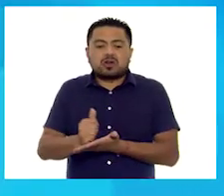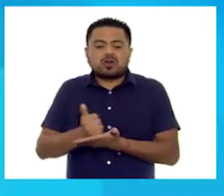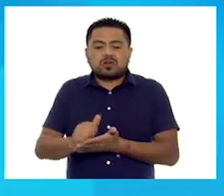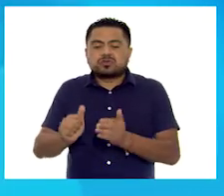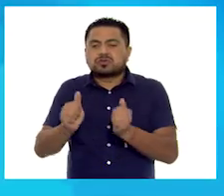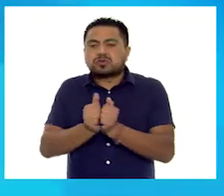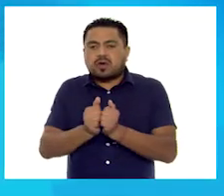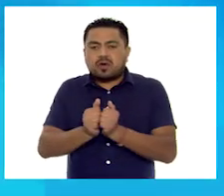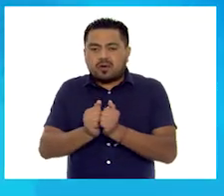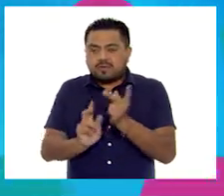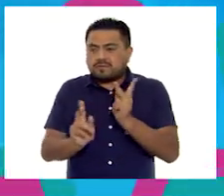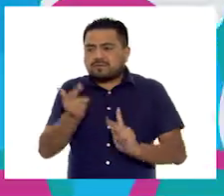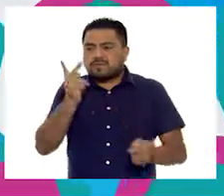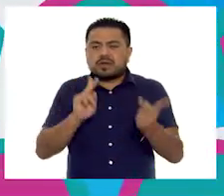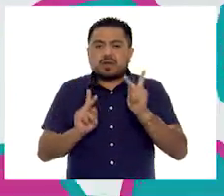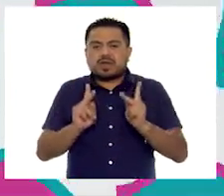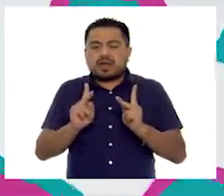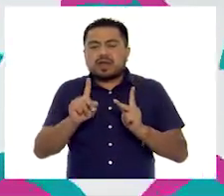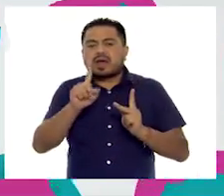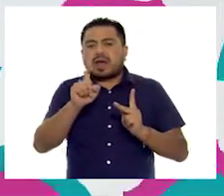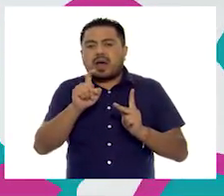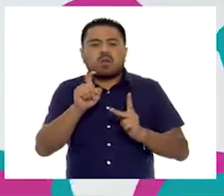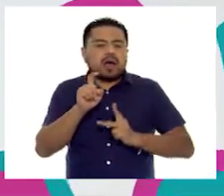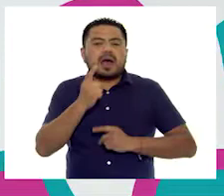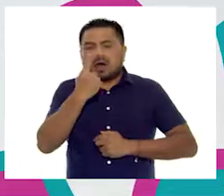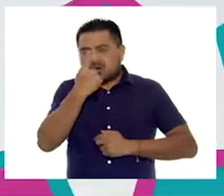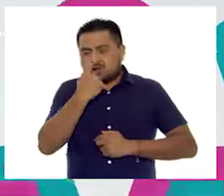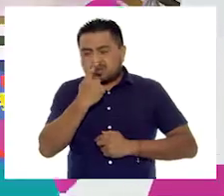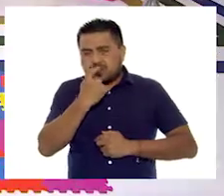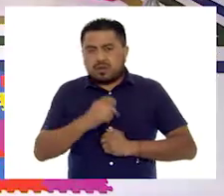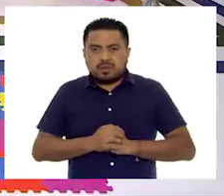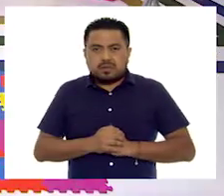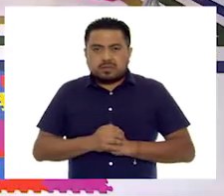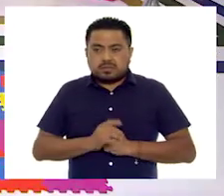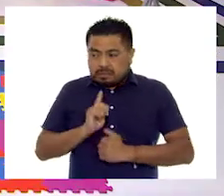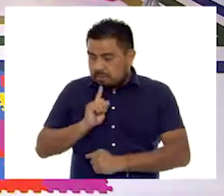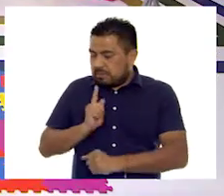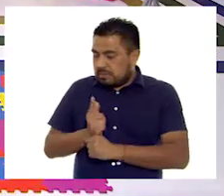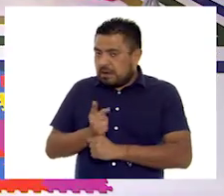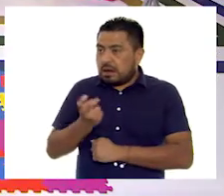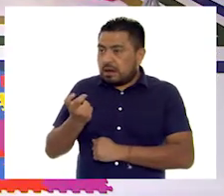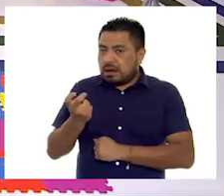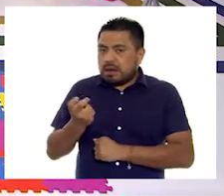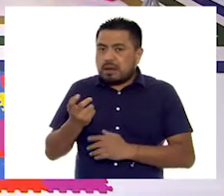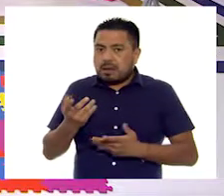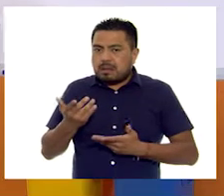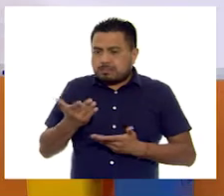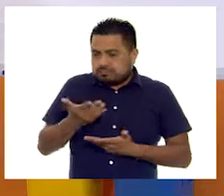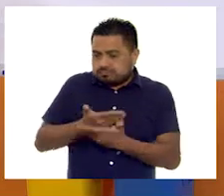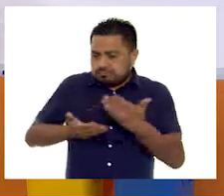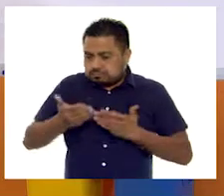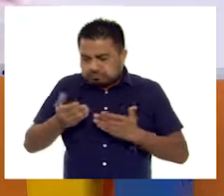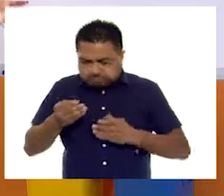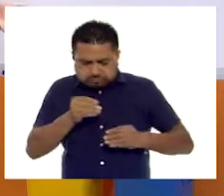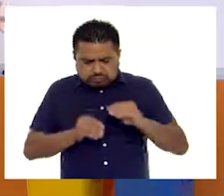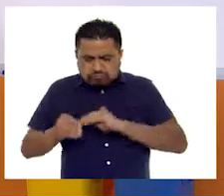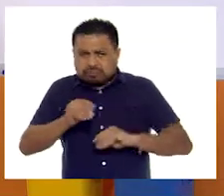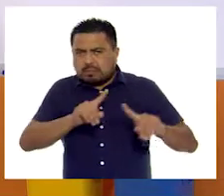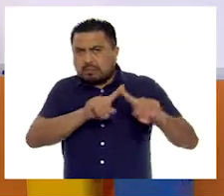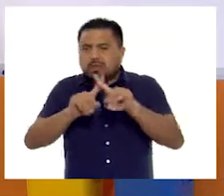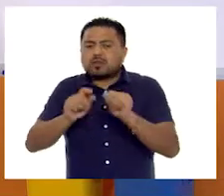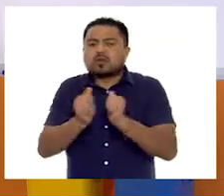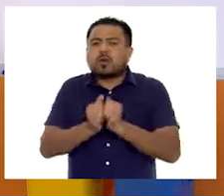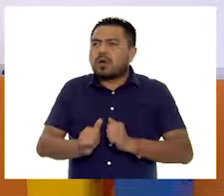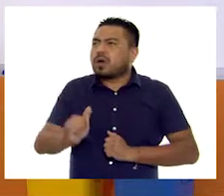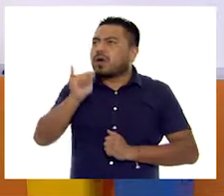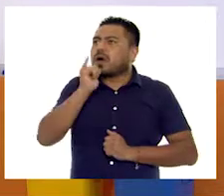verduras y agua de cameca. Ah, ¿te diste cuenta cómo ella fue mezclando diferentes elementos tanto de bebidas